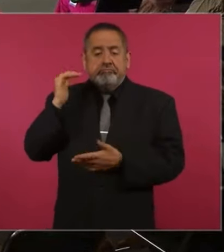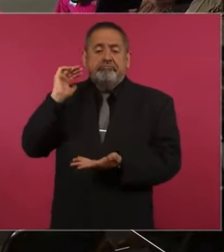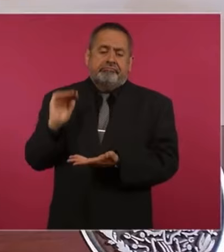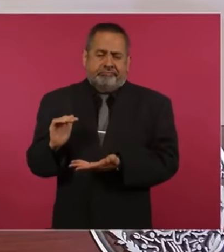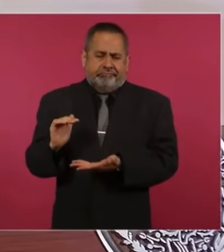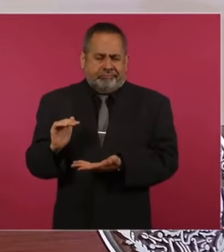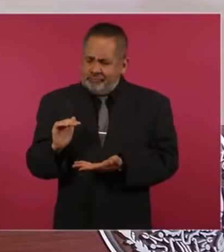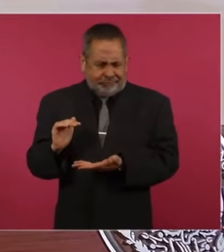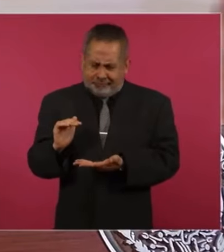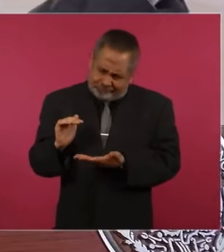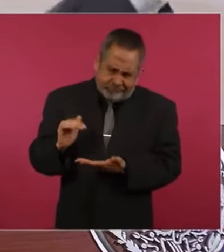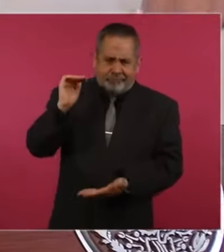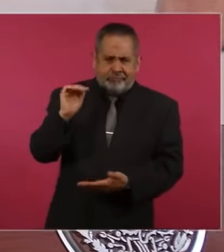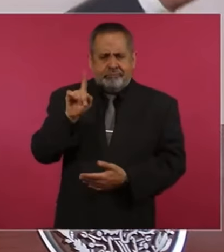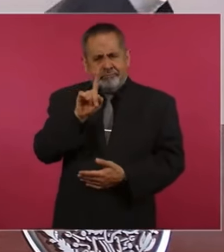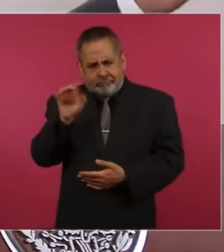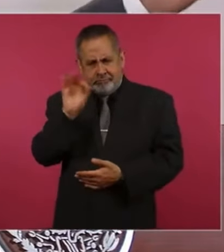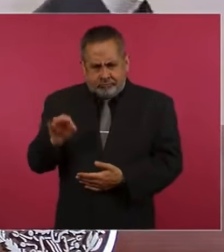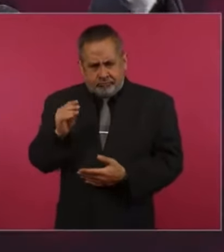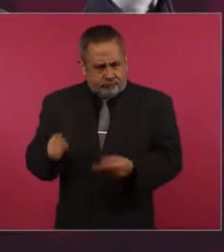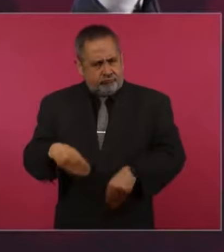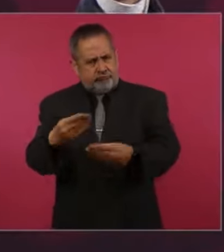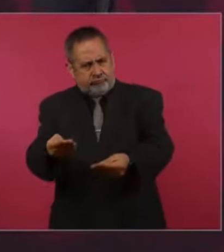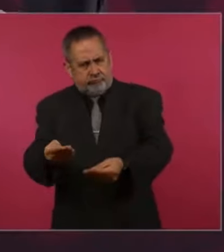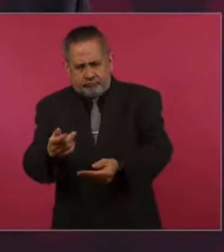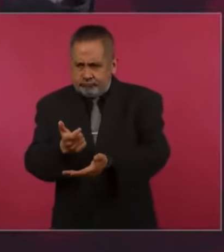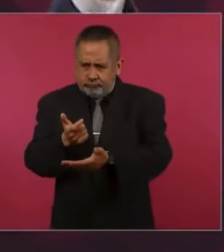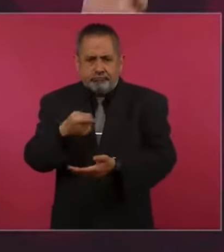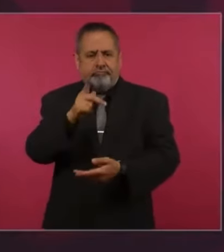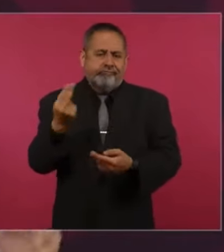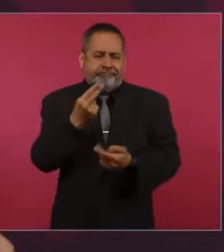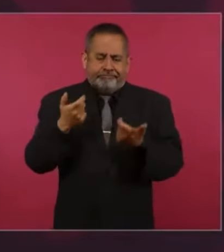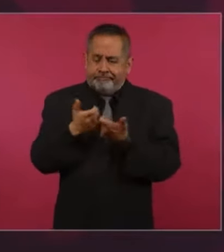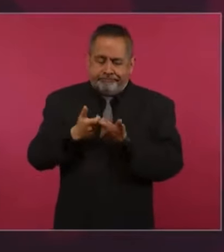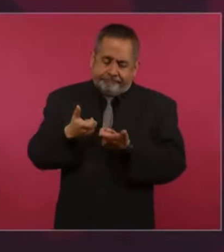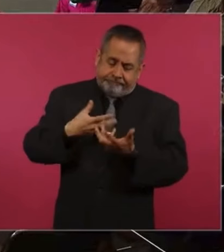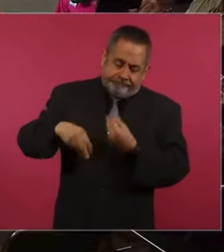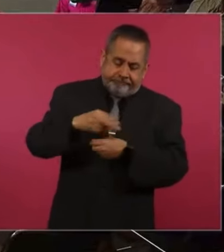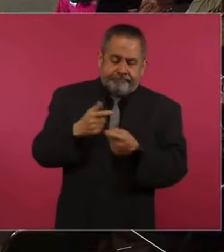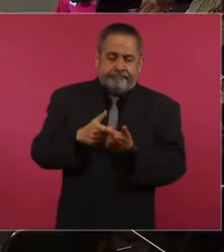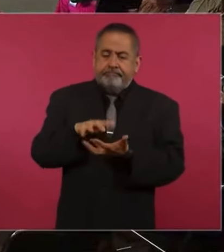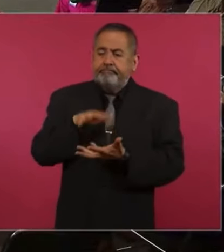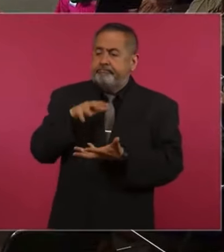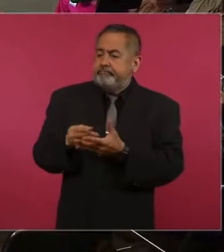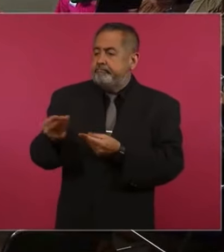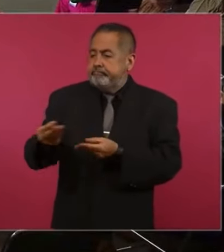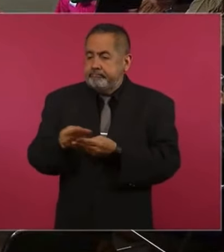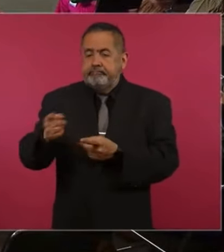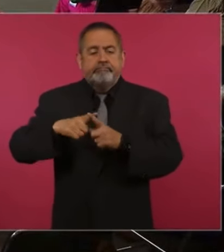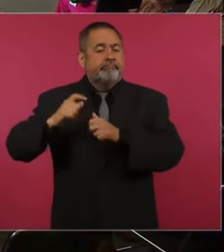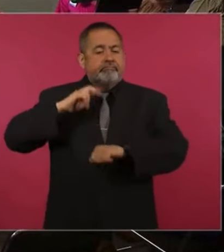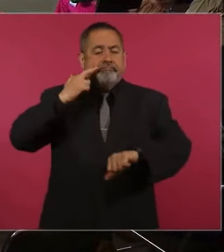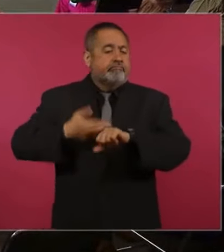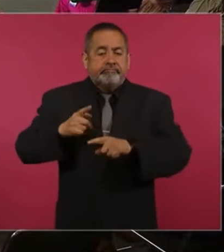ciento. Para eso se necesita un fondo compensatorio que va a manejar el Banco